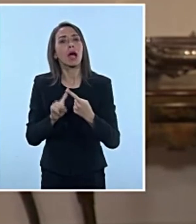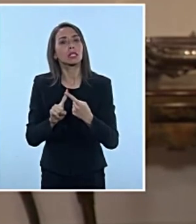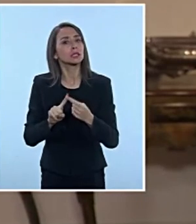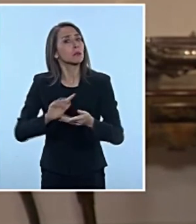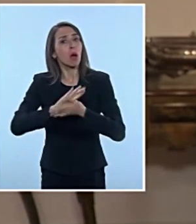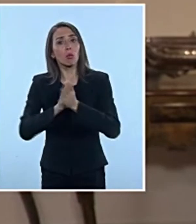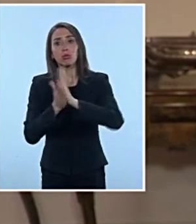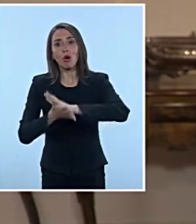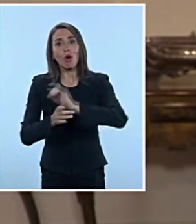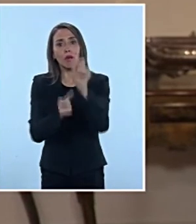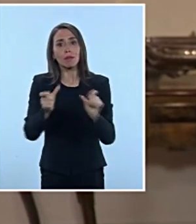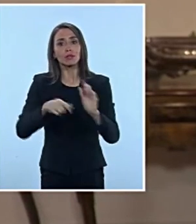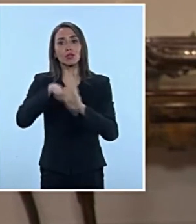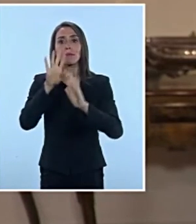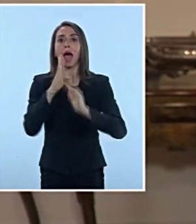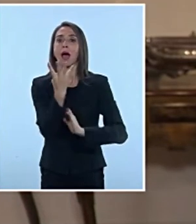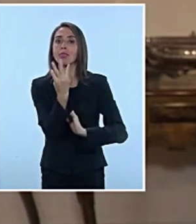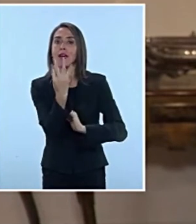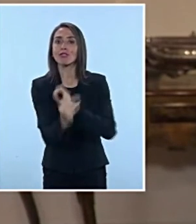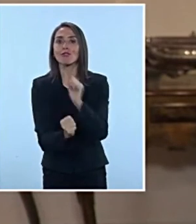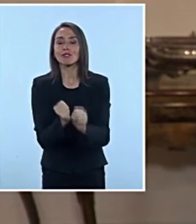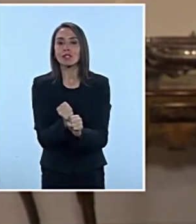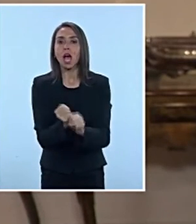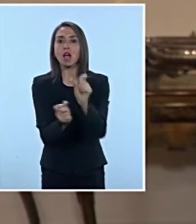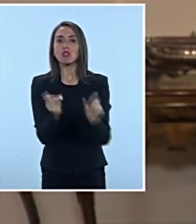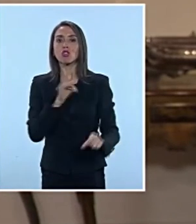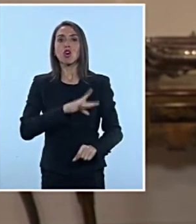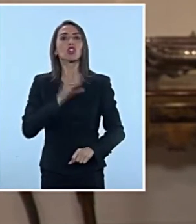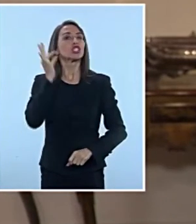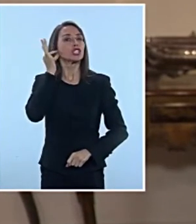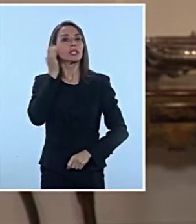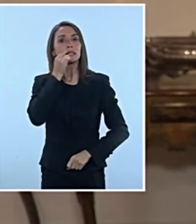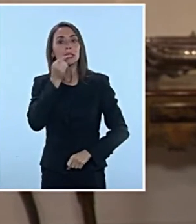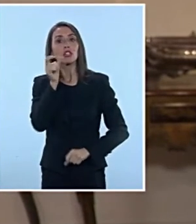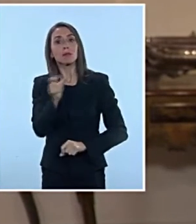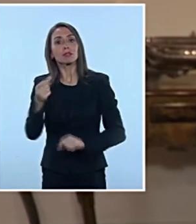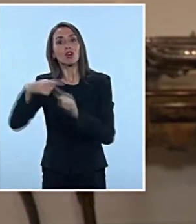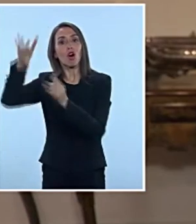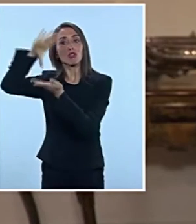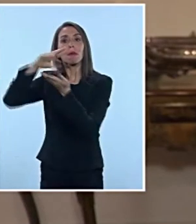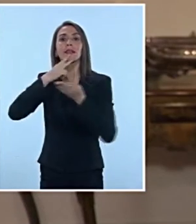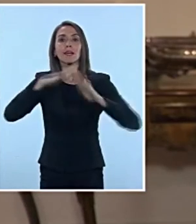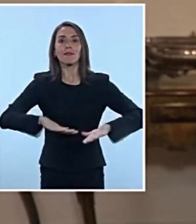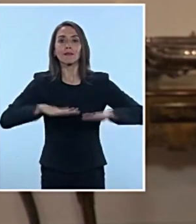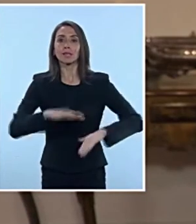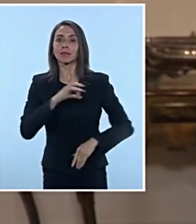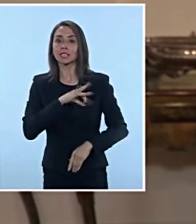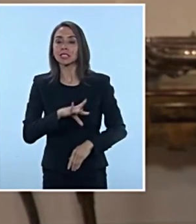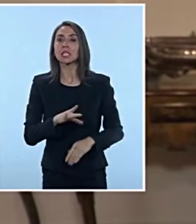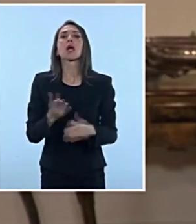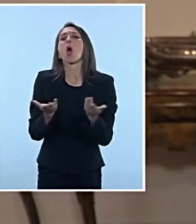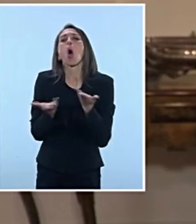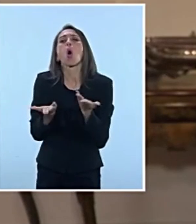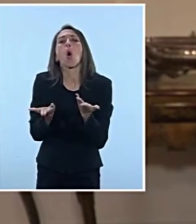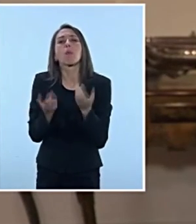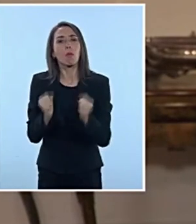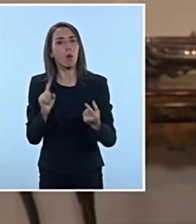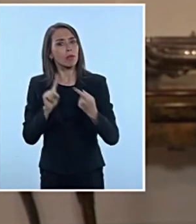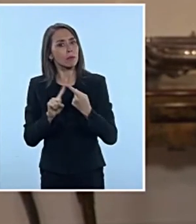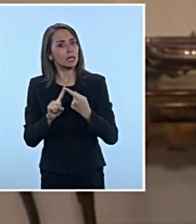participar? Todas las personas mayores de 14 años, chilenas y chilenos y extranjeros residentes. Bueno, ¿y cómo